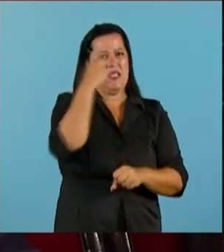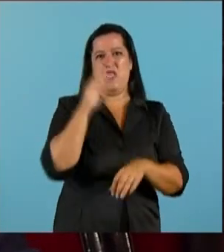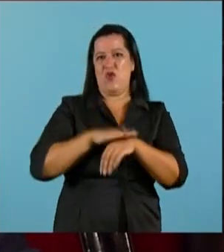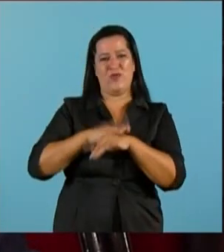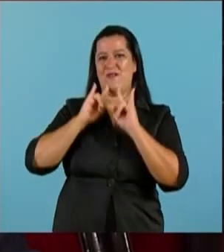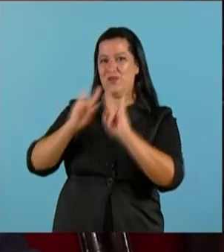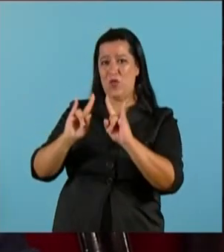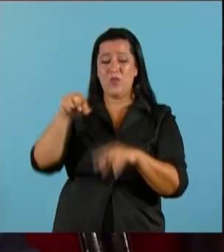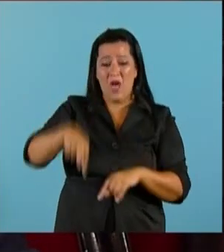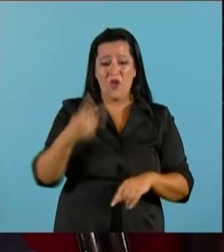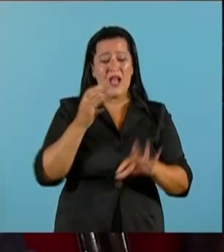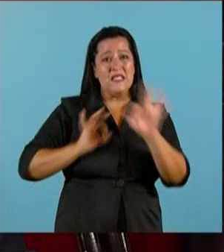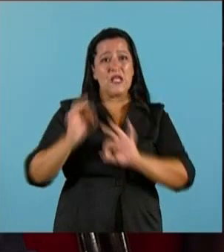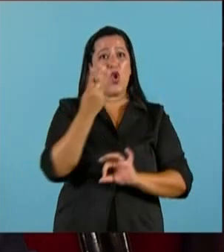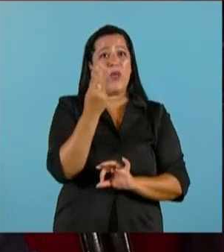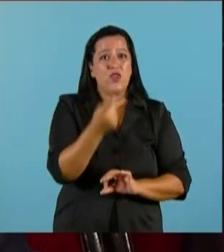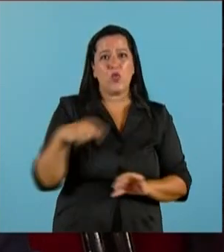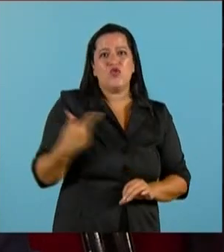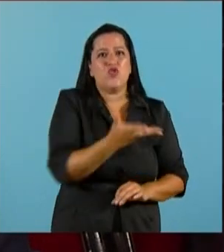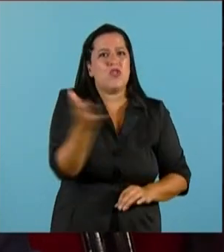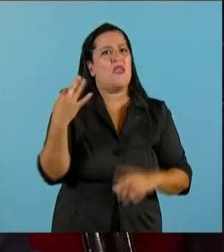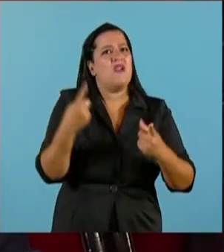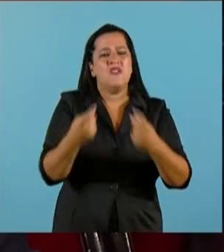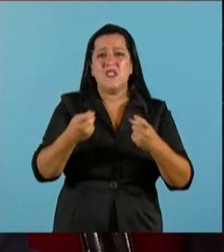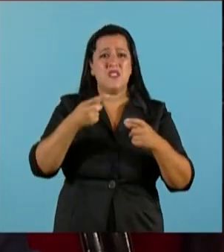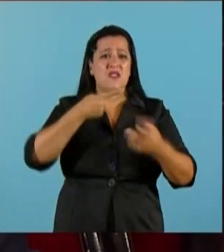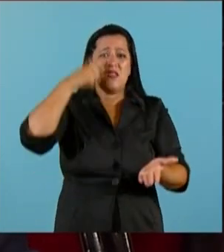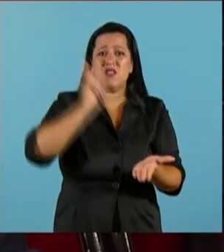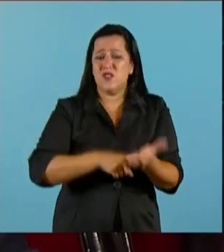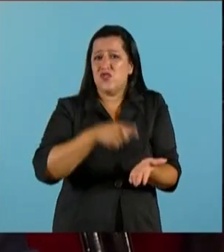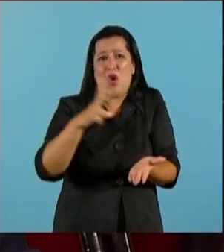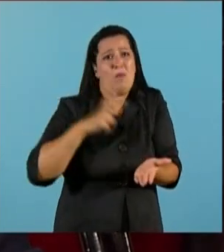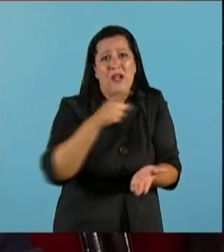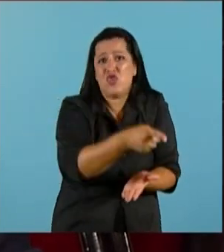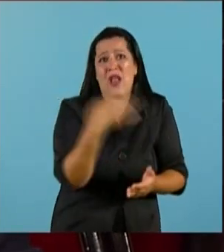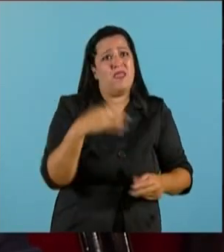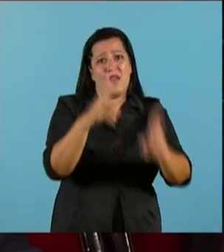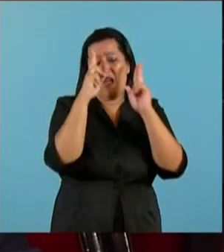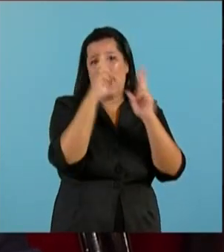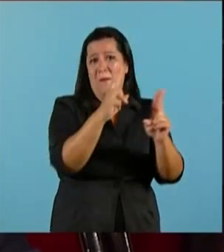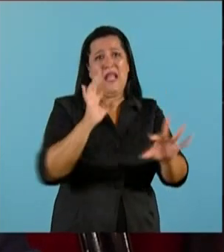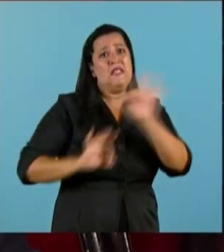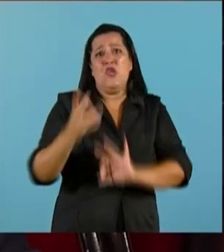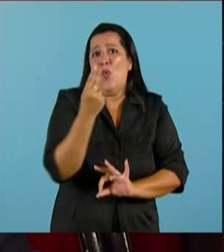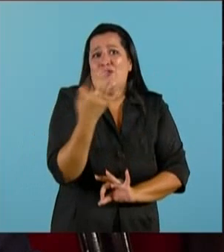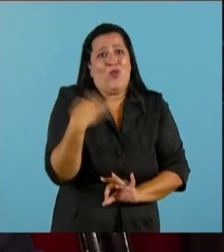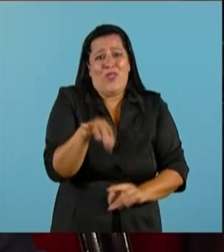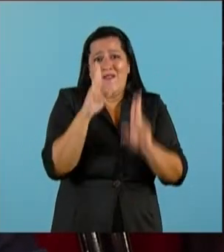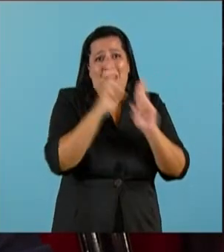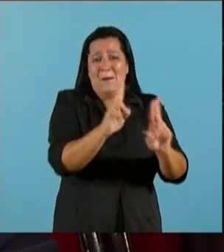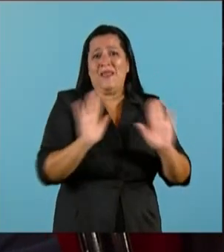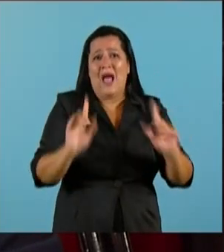siglo XXI, toda sociedad necesita respetar la decisión individual de sus miembros a disponer libremente de sus cuerpos.